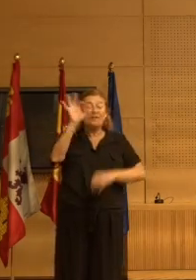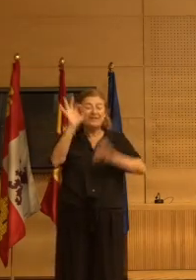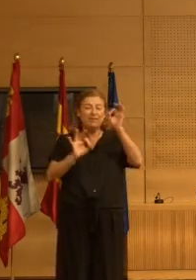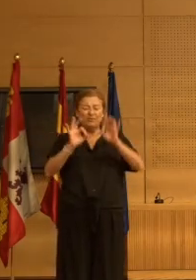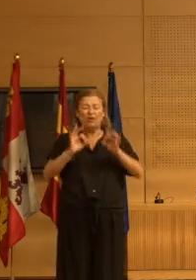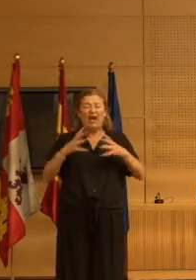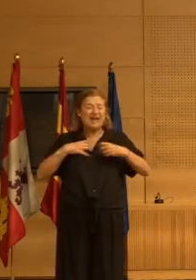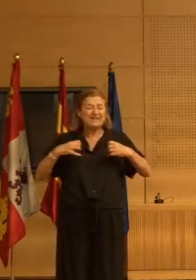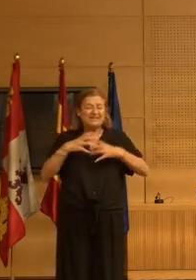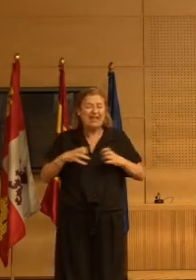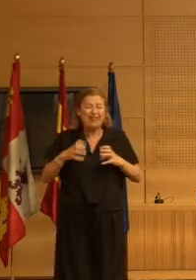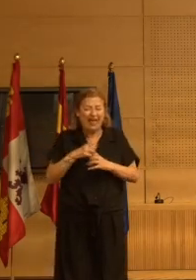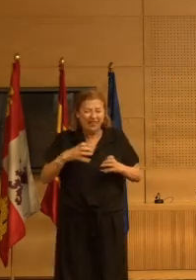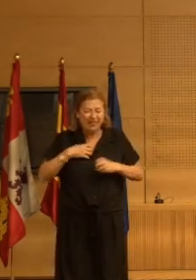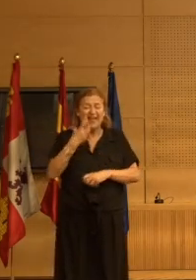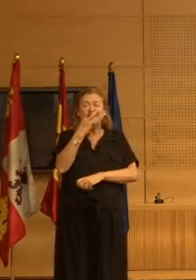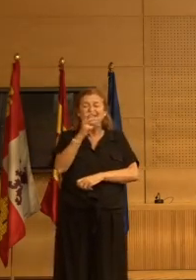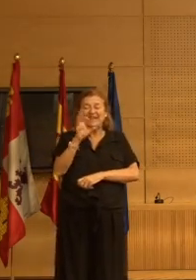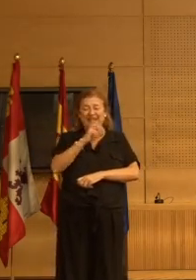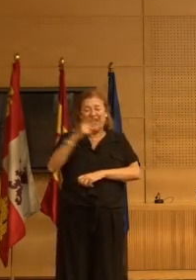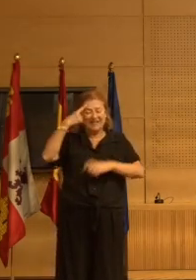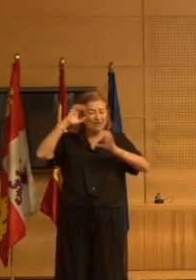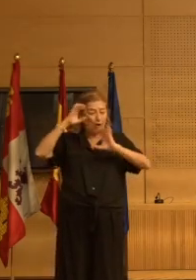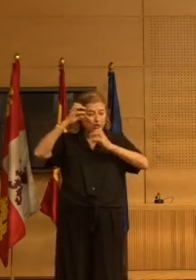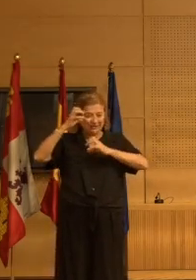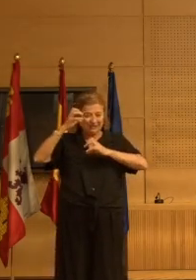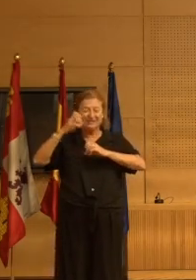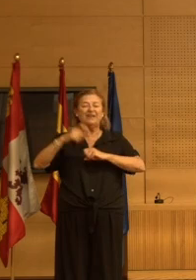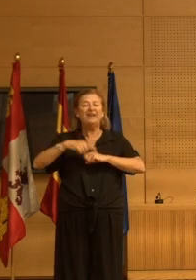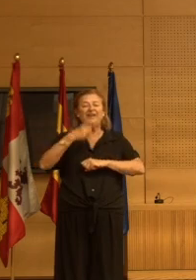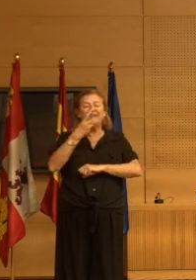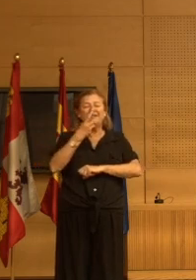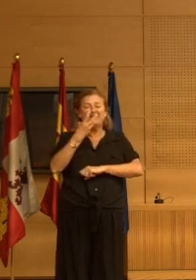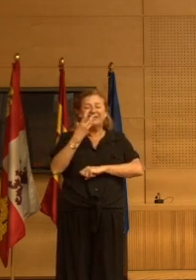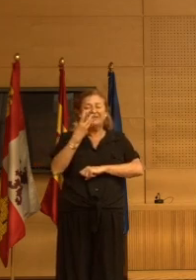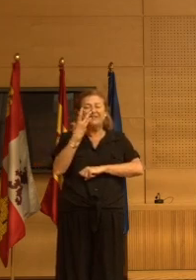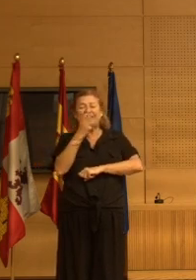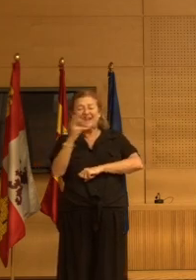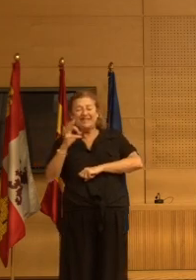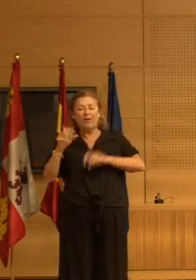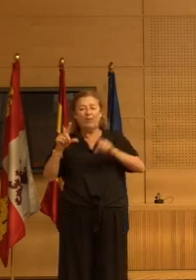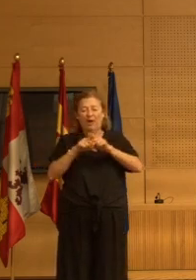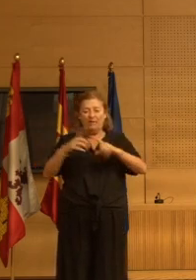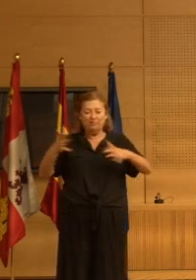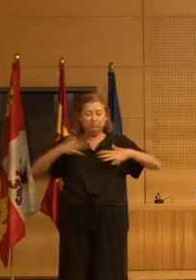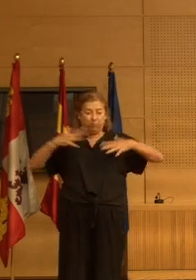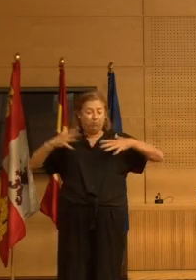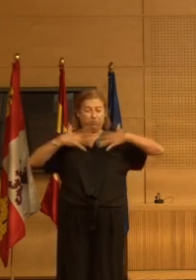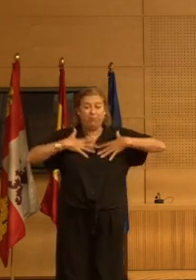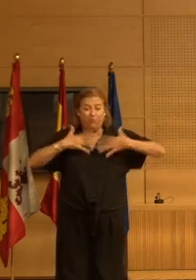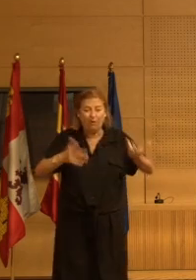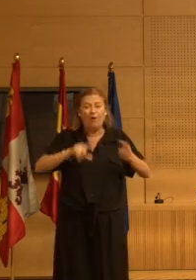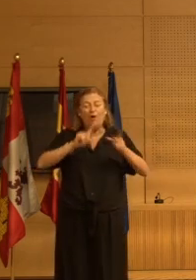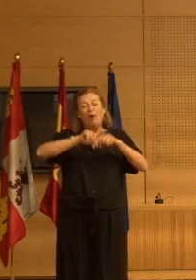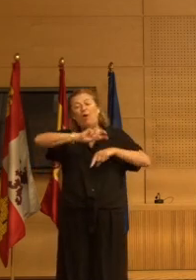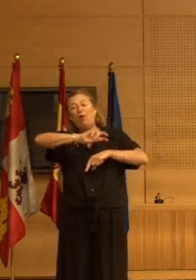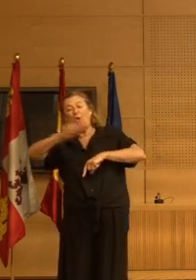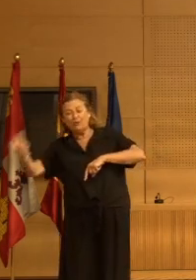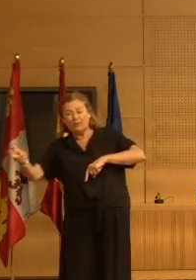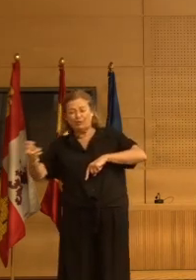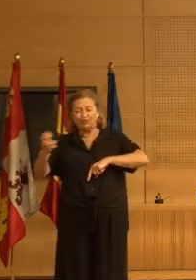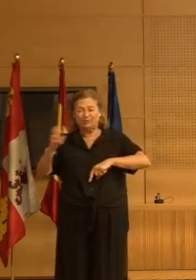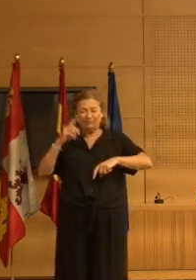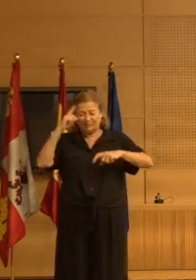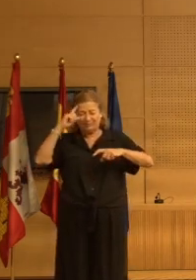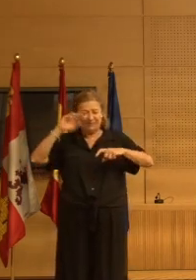ansiedad el 30% psicosis el 30% síndrome impulsivo muy poco síndrome manifforme y aproximadamente